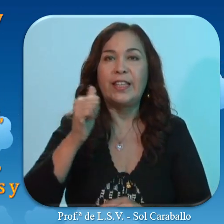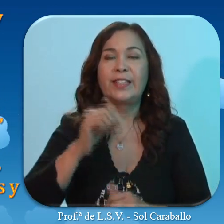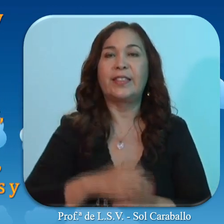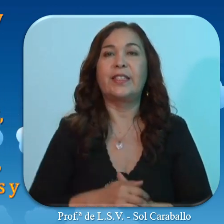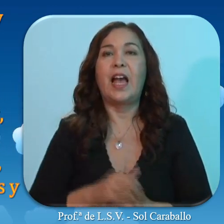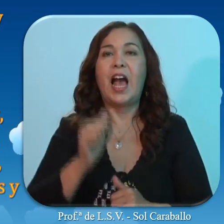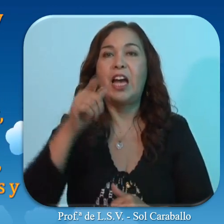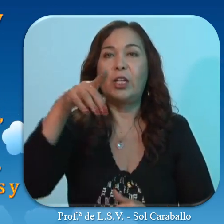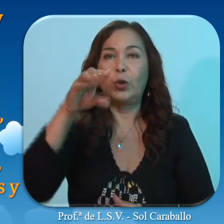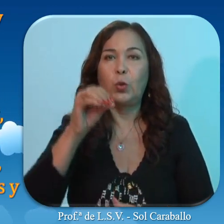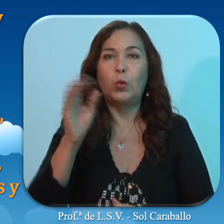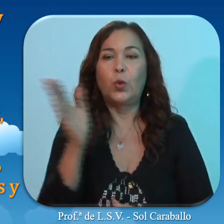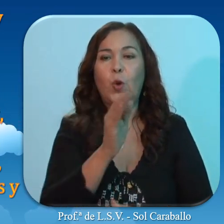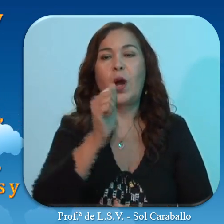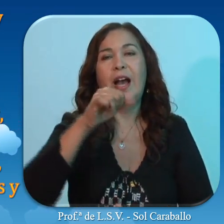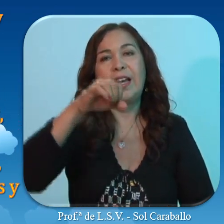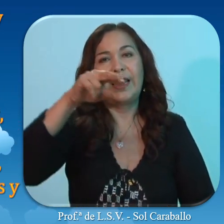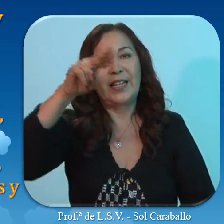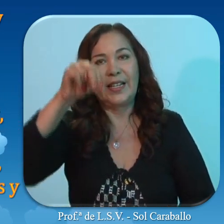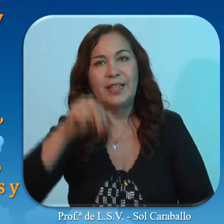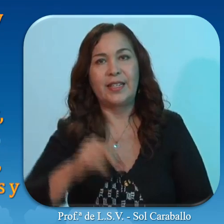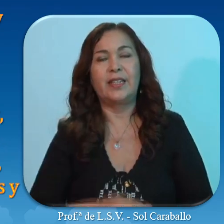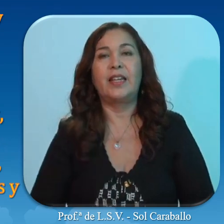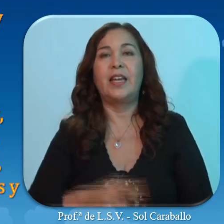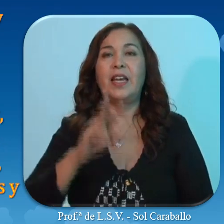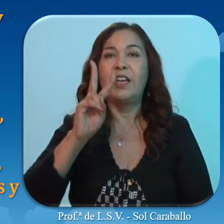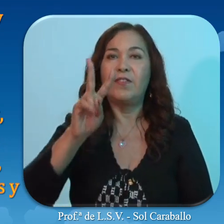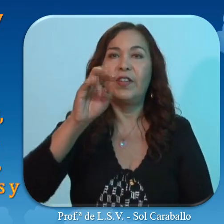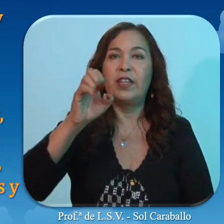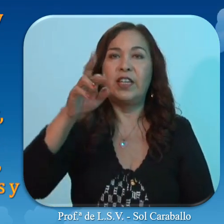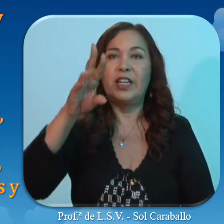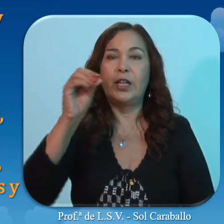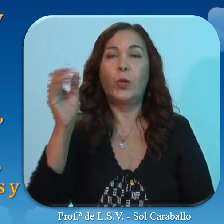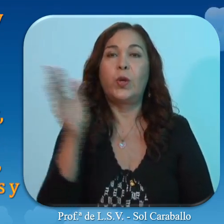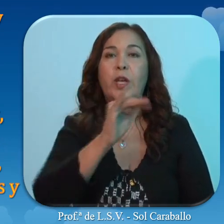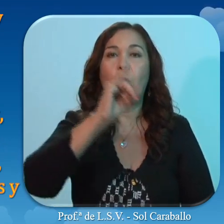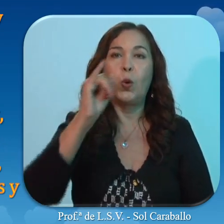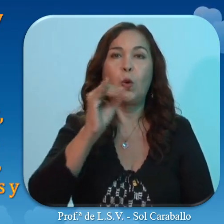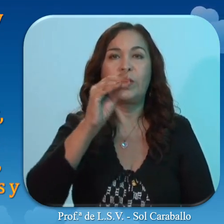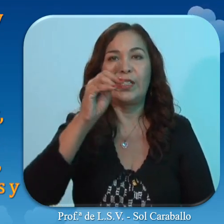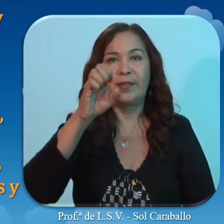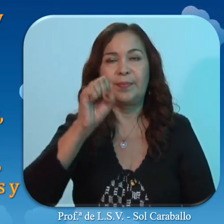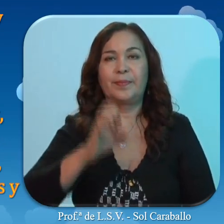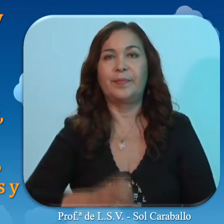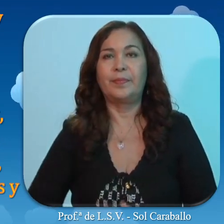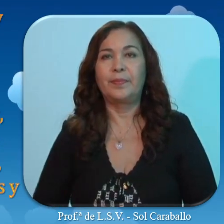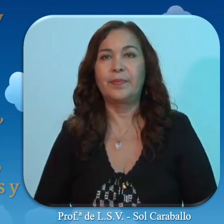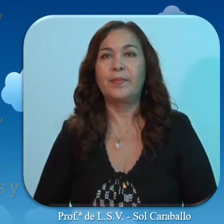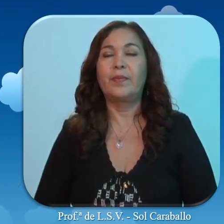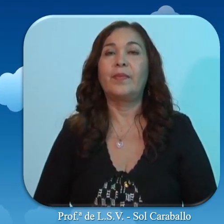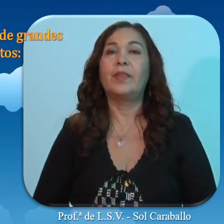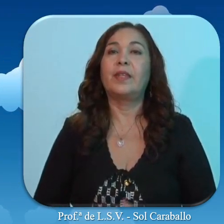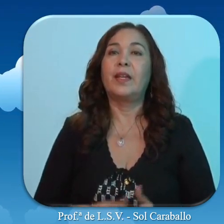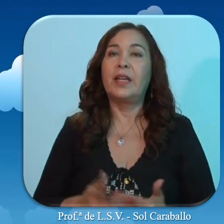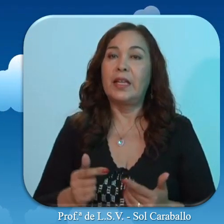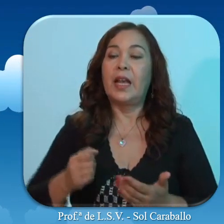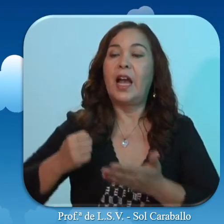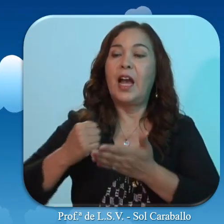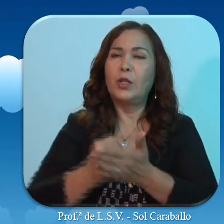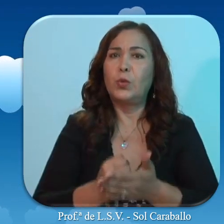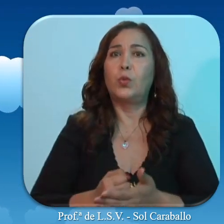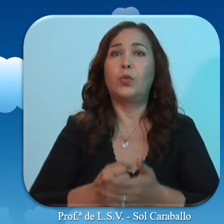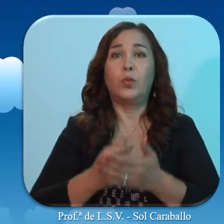Arturo Moreno, Ailina Macepa, Virgilio Trompis y José Ayosa. Ha tenido la